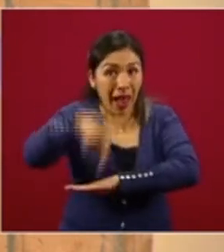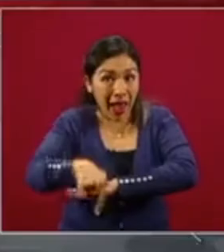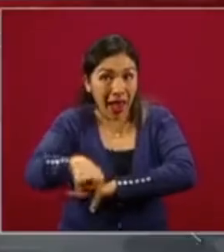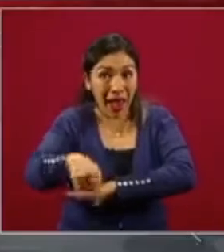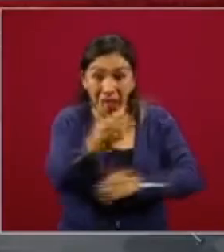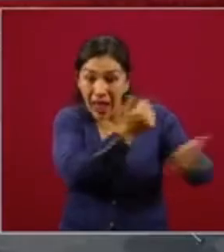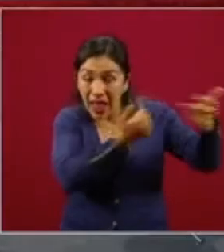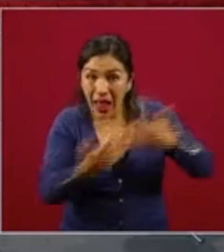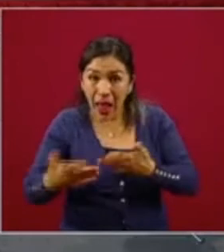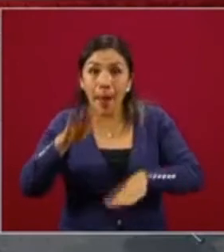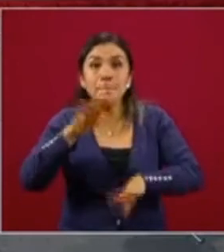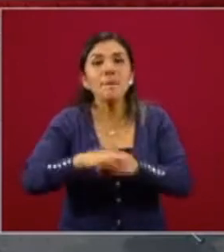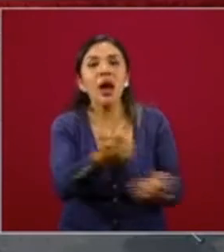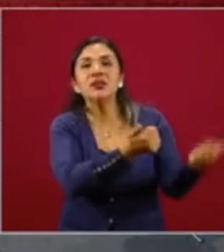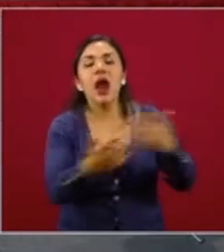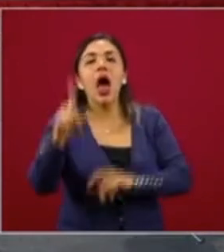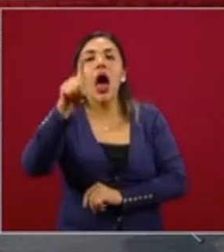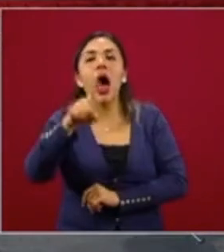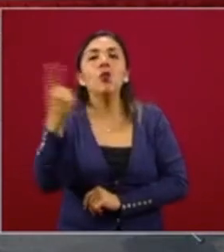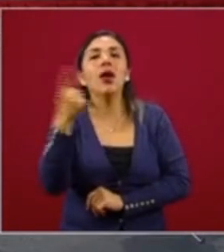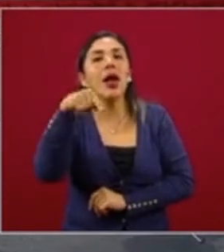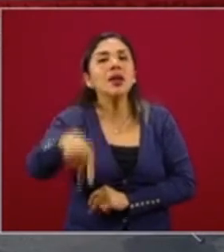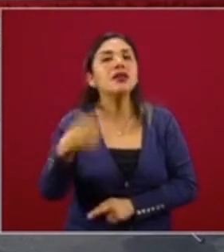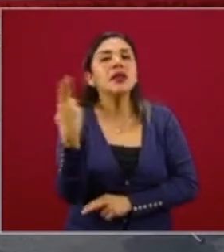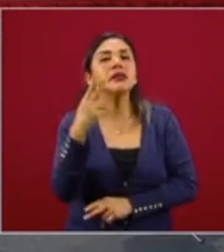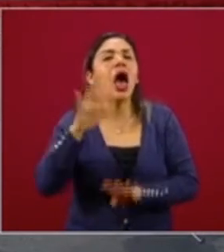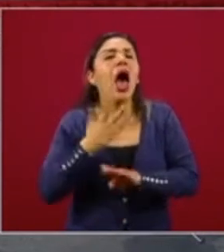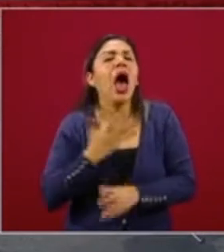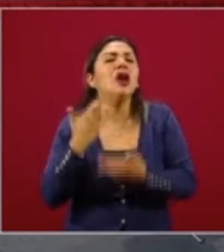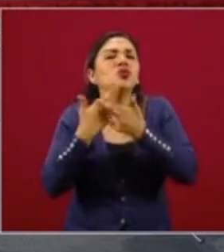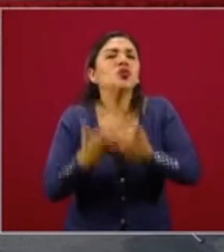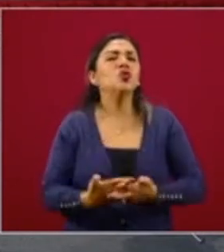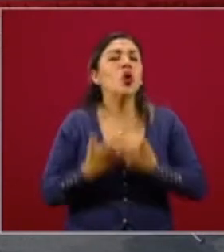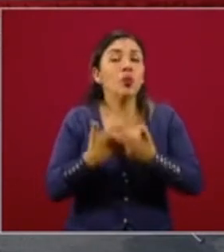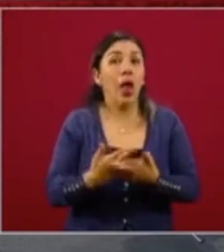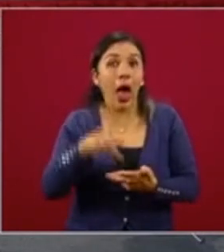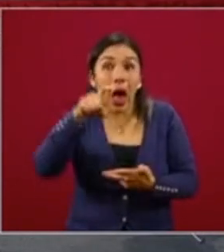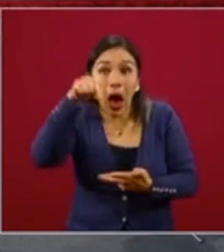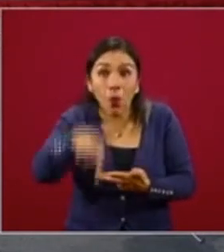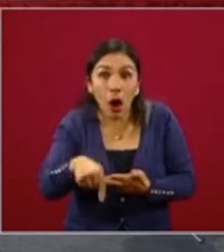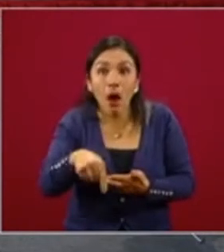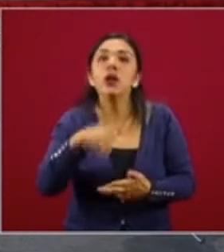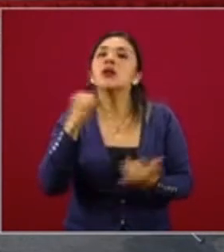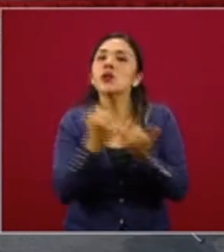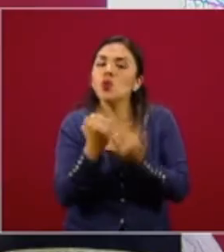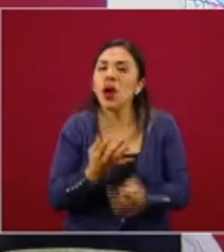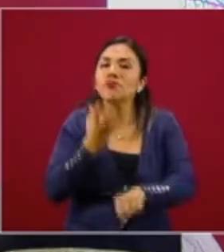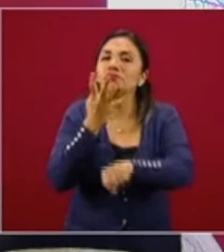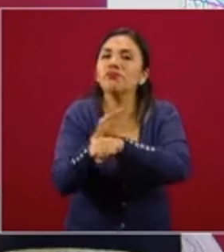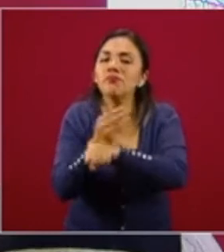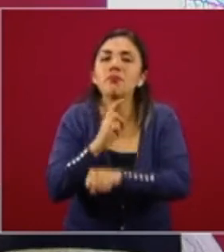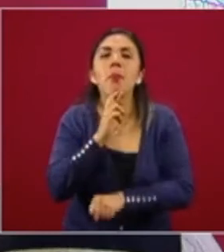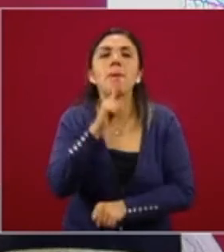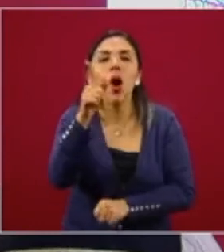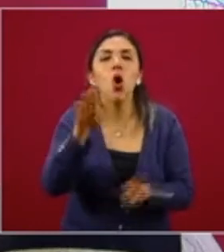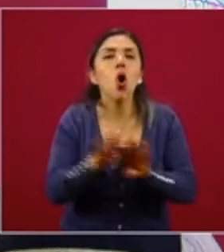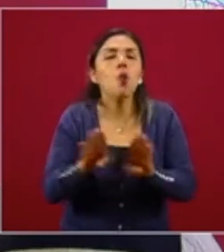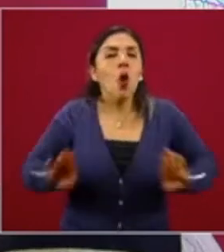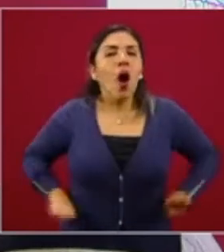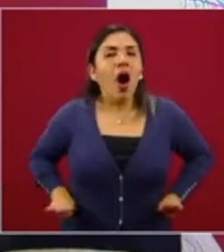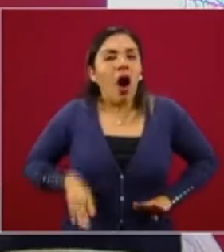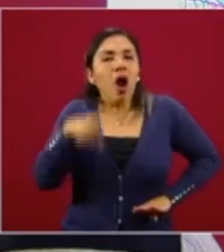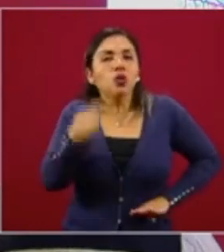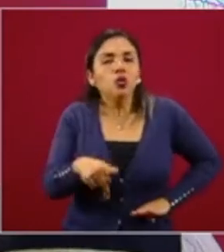en realidad más agua que la que necesita el aeropuerto y cómo esa agua va a venir a mejorar las condiciones de